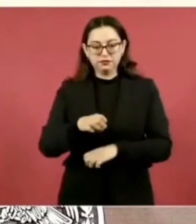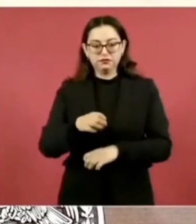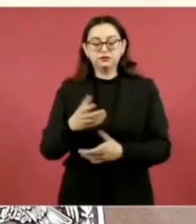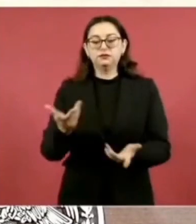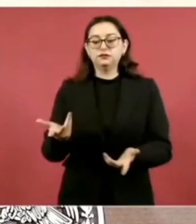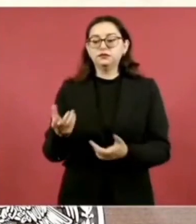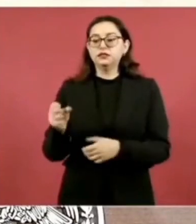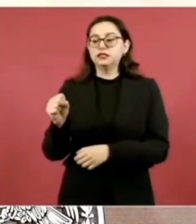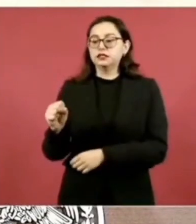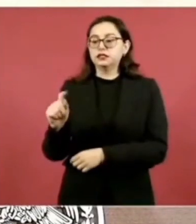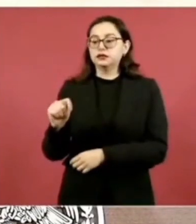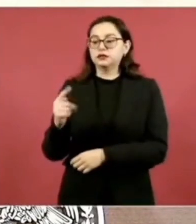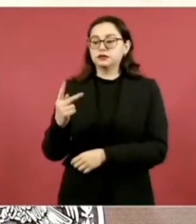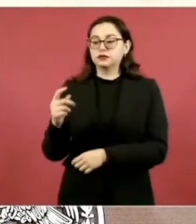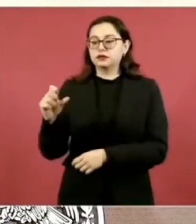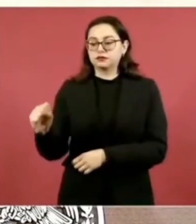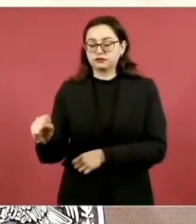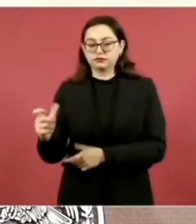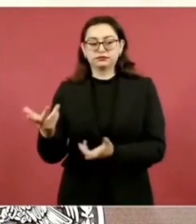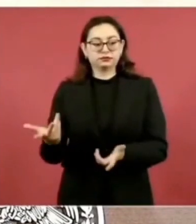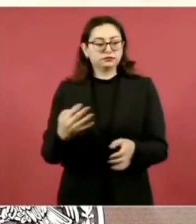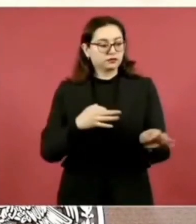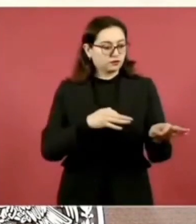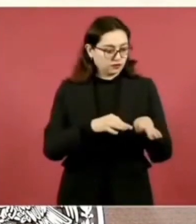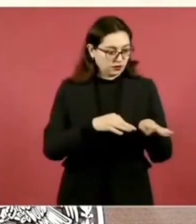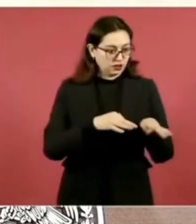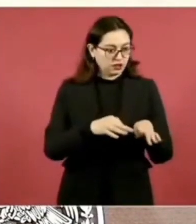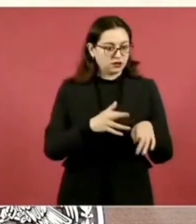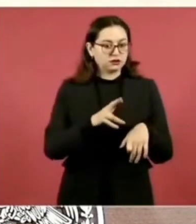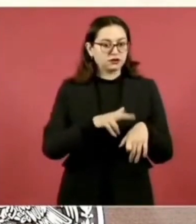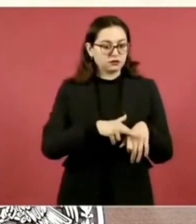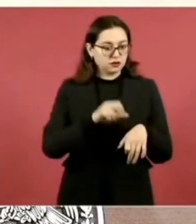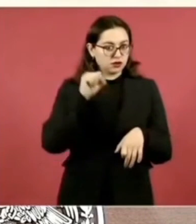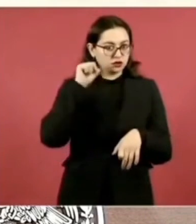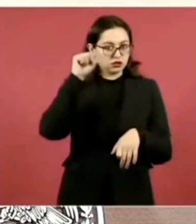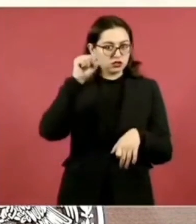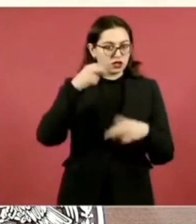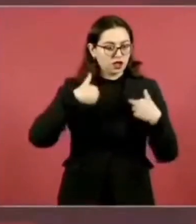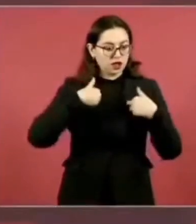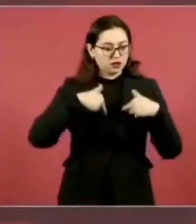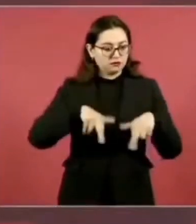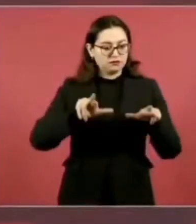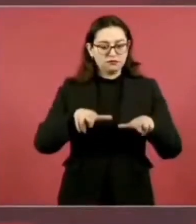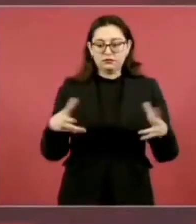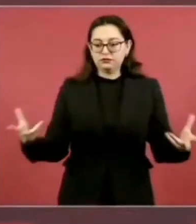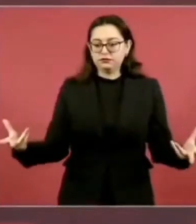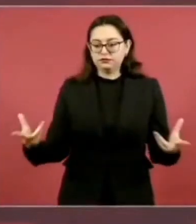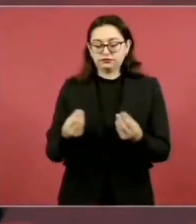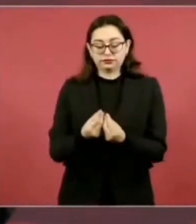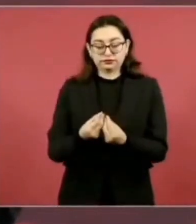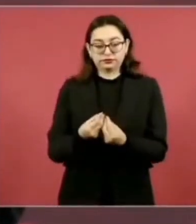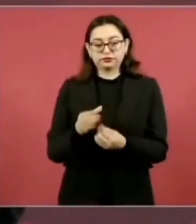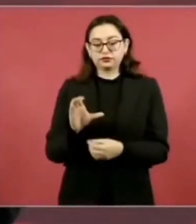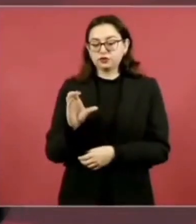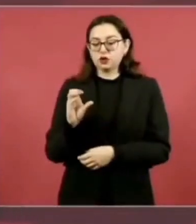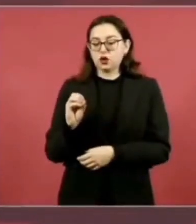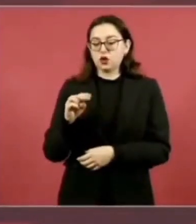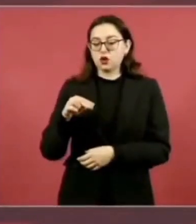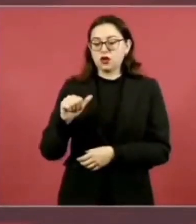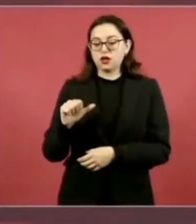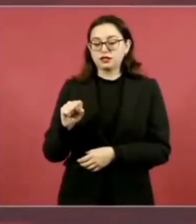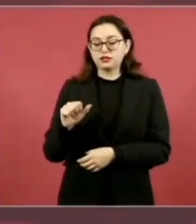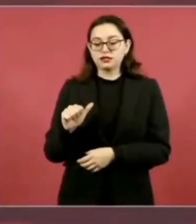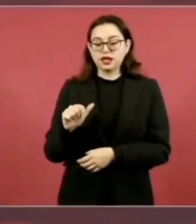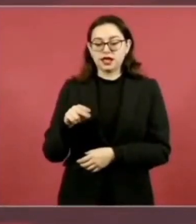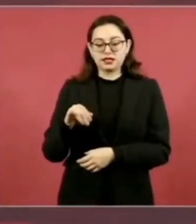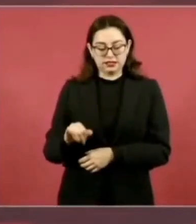Secretaría de Trabajo y los representantes de los organismos sindicales. En la CONASAMI, que es la Comisión de Salarios